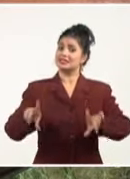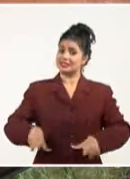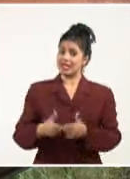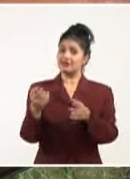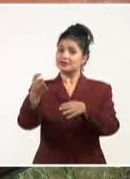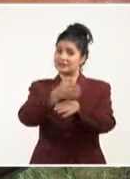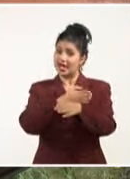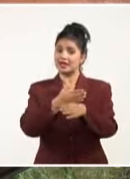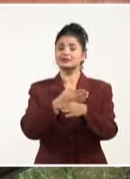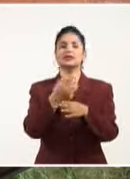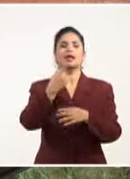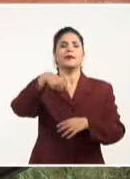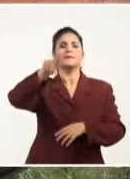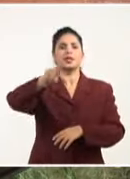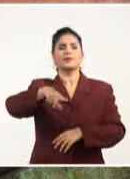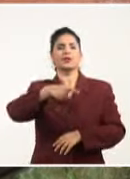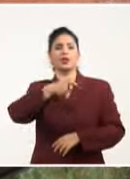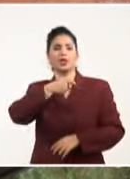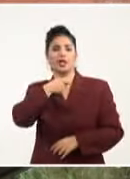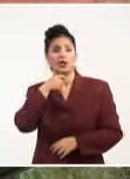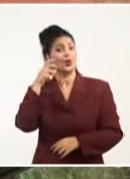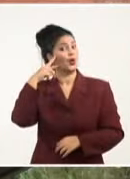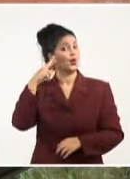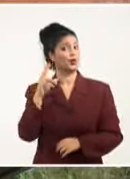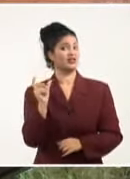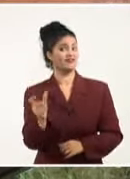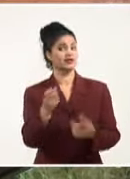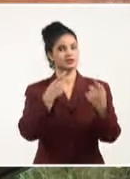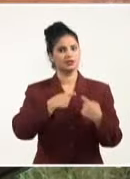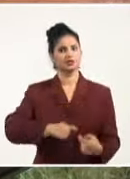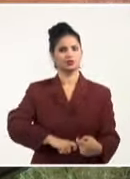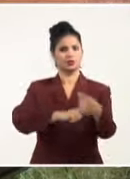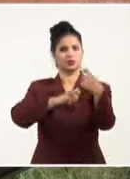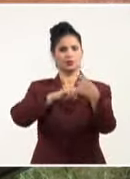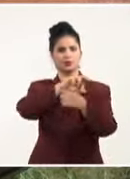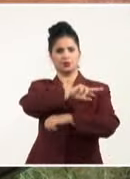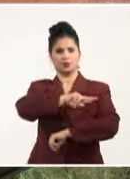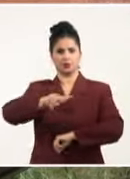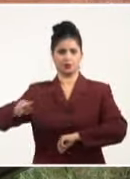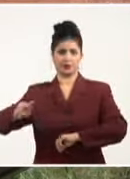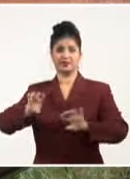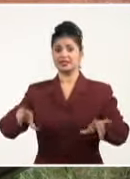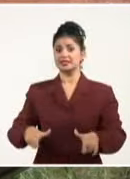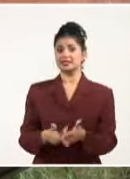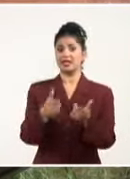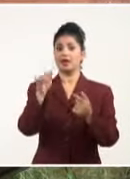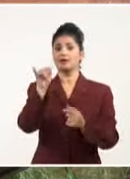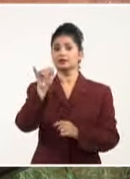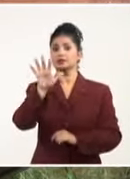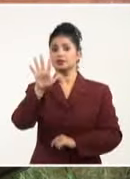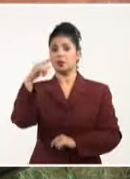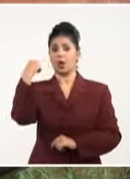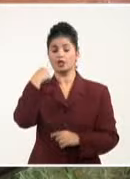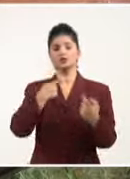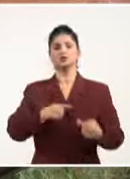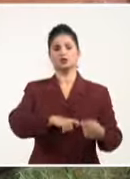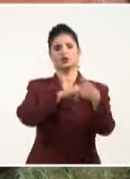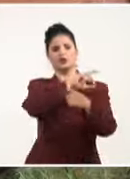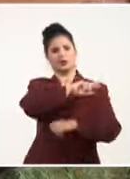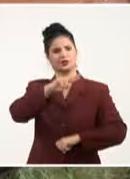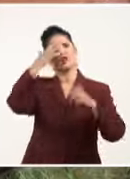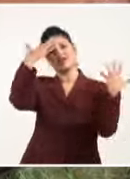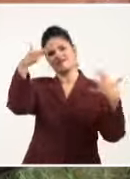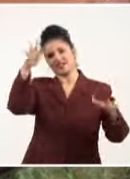estaremos todos aquí, celebrando el 65 aniversario del trufo de esta reunión. Felicitamos al